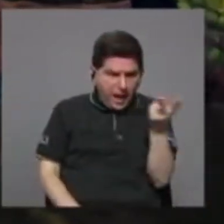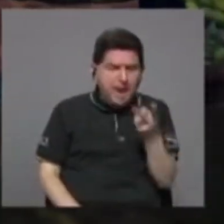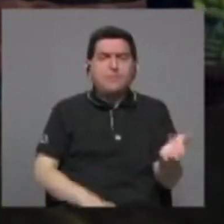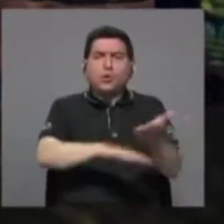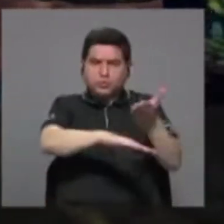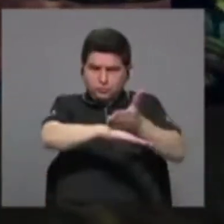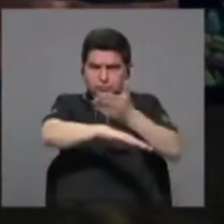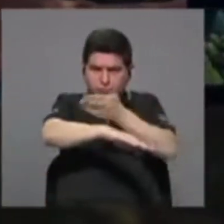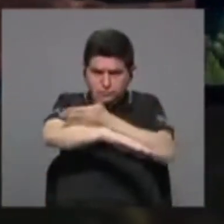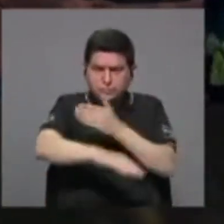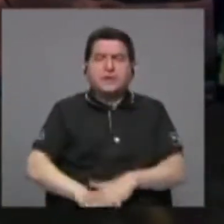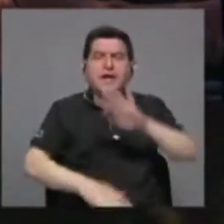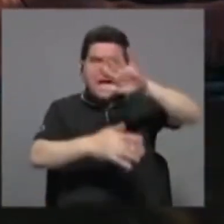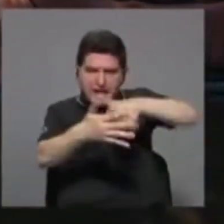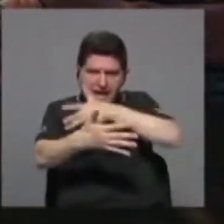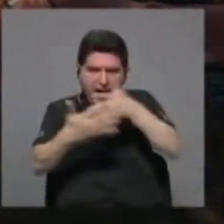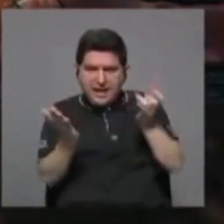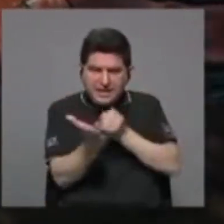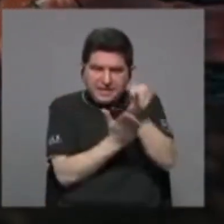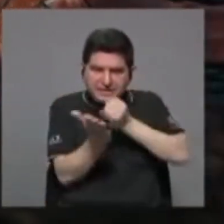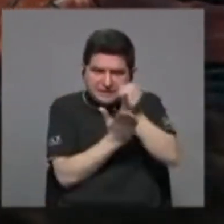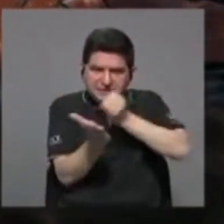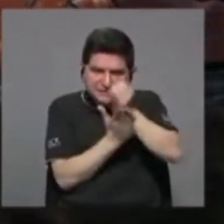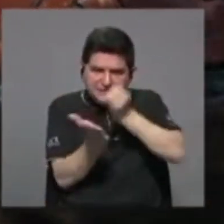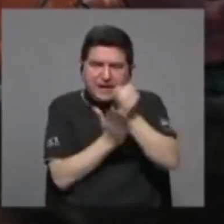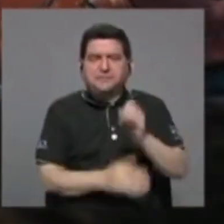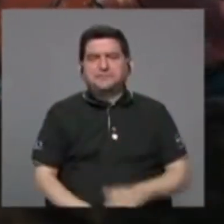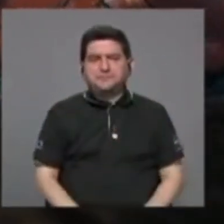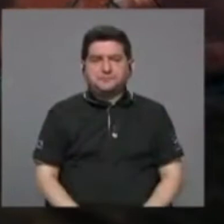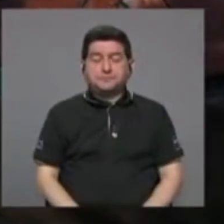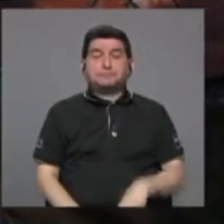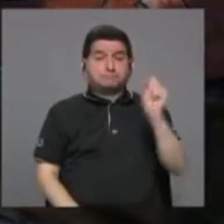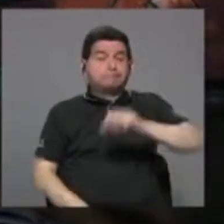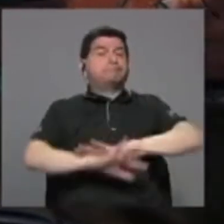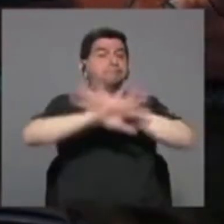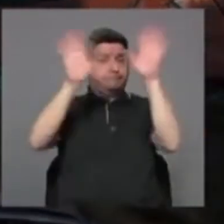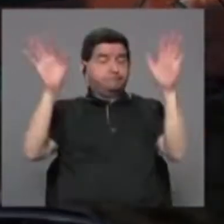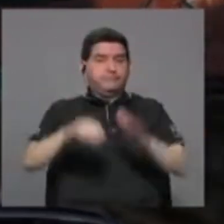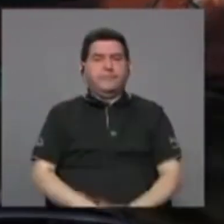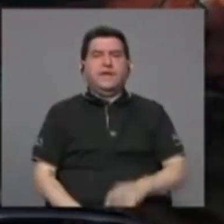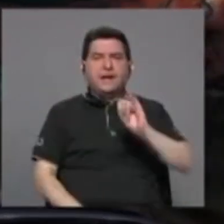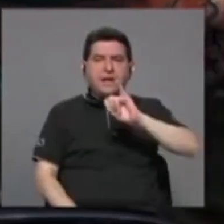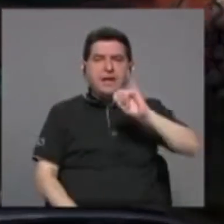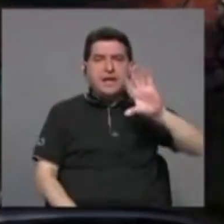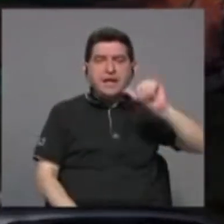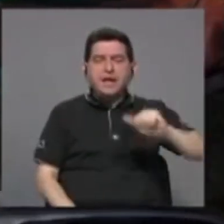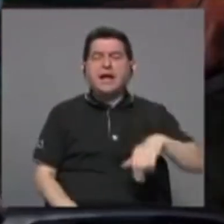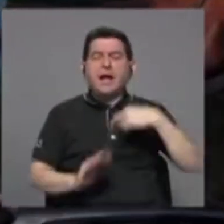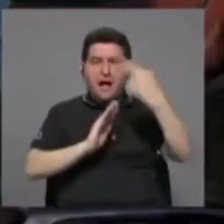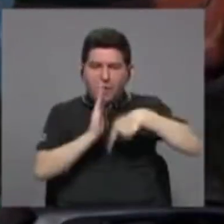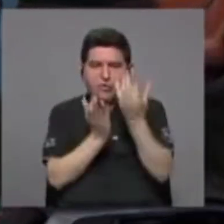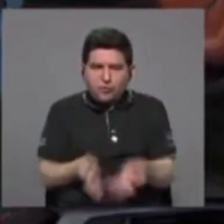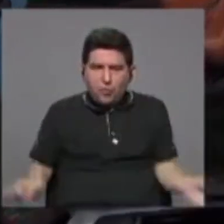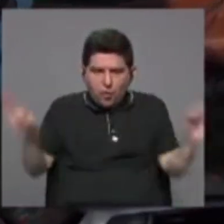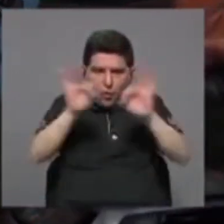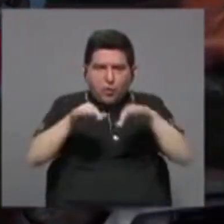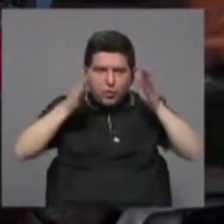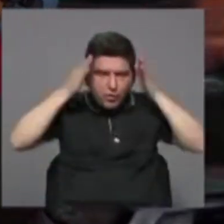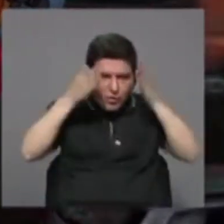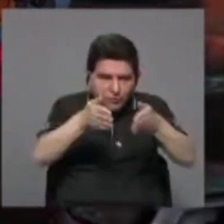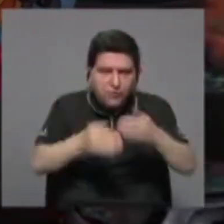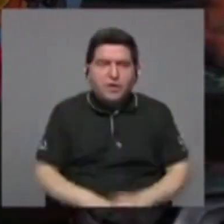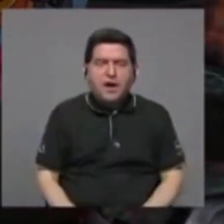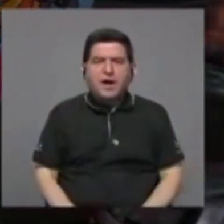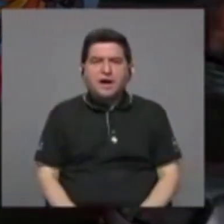avanzando una agenda de investigación. Y ahí, claro que sí, vemos IICA como rol importante para enfocar en la